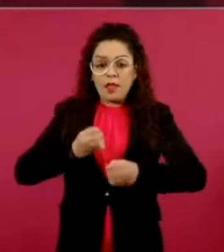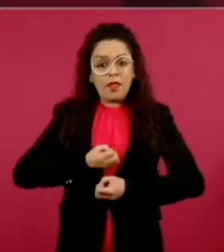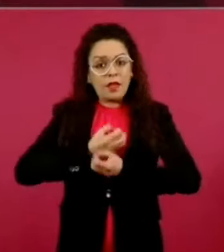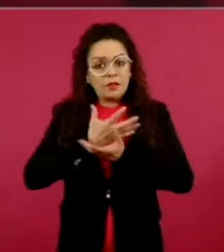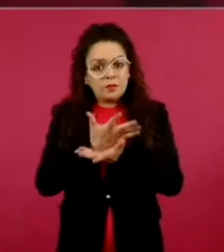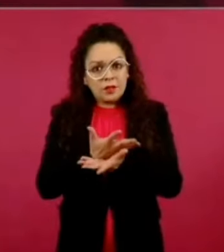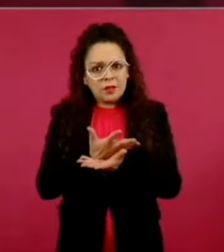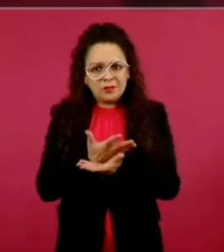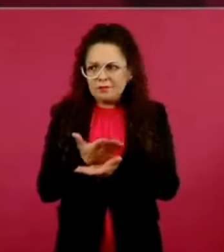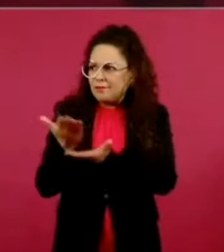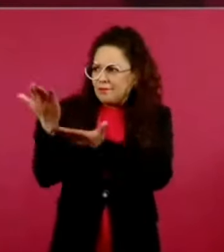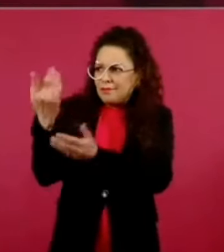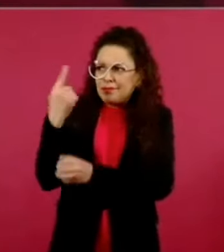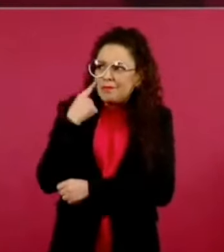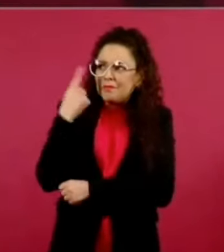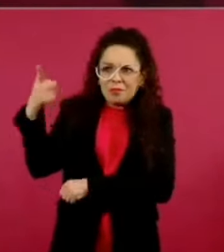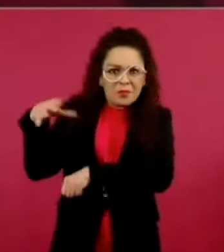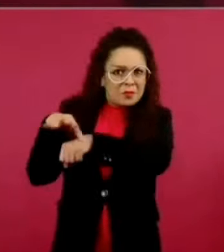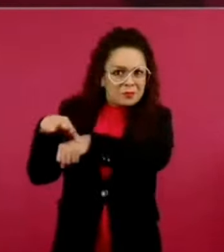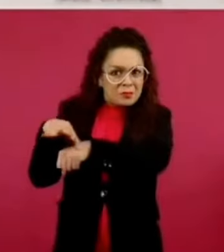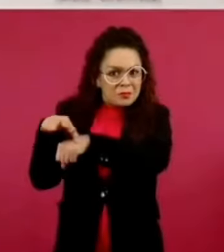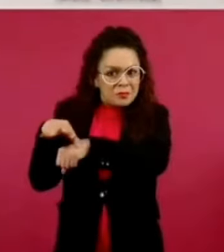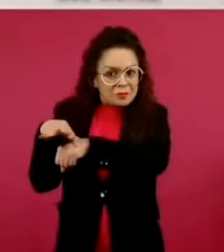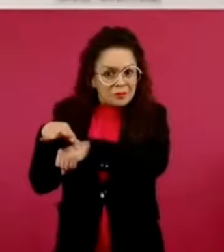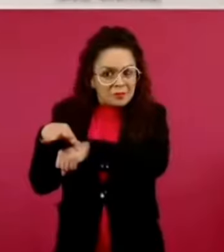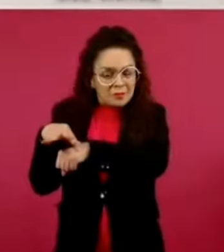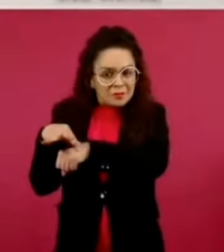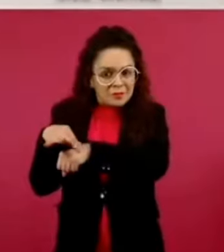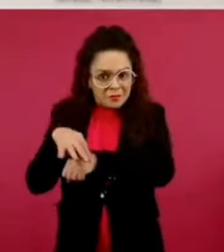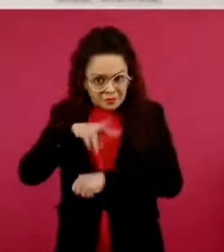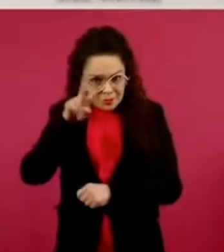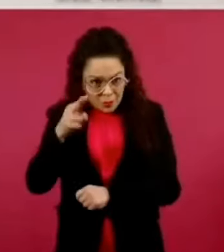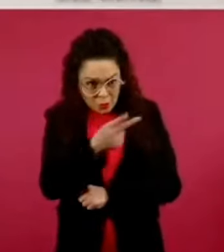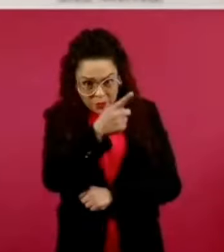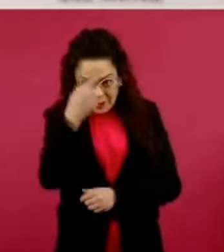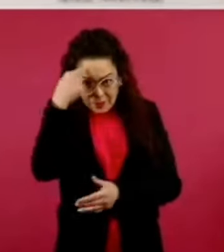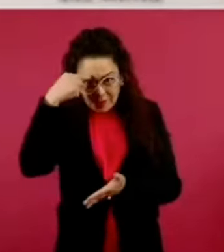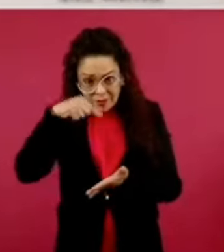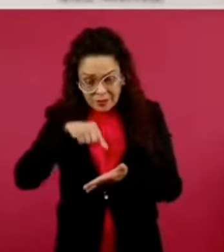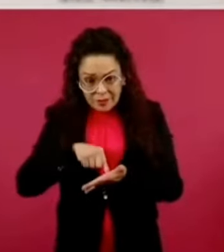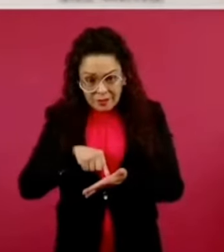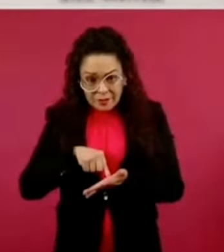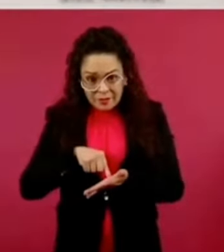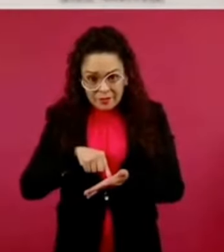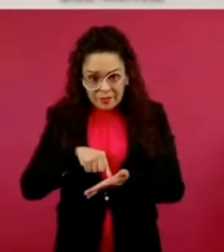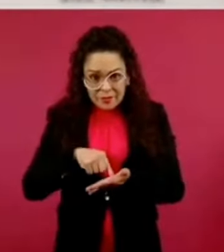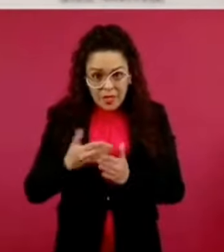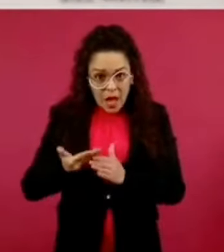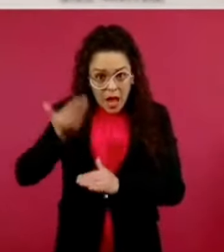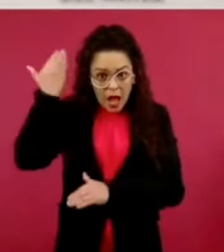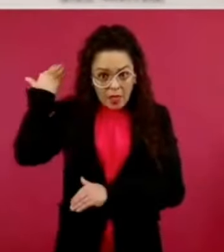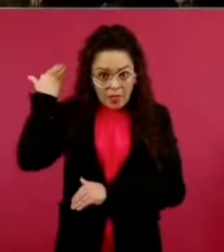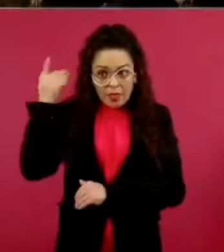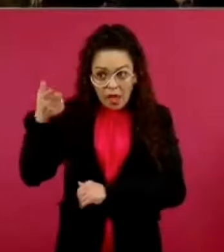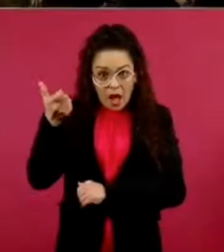¿Ustedes creen que así se expresaban antes?